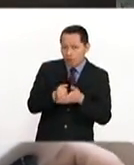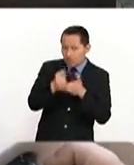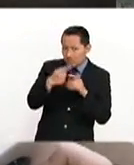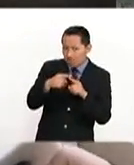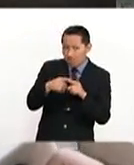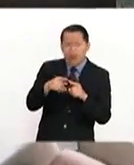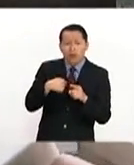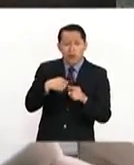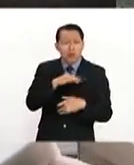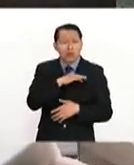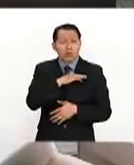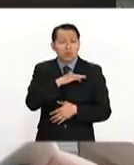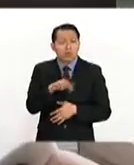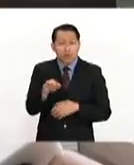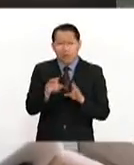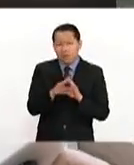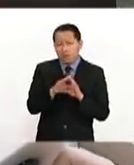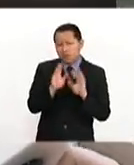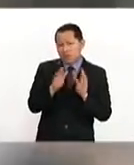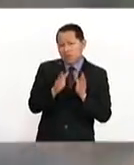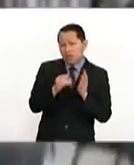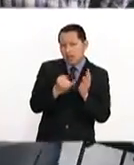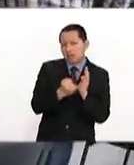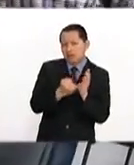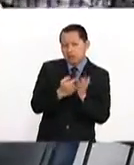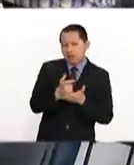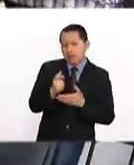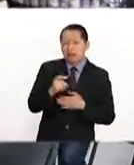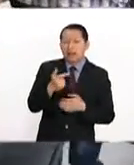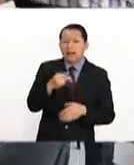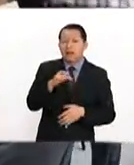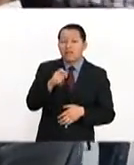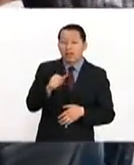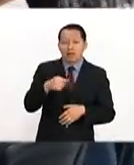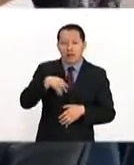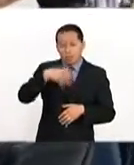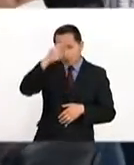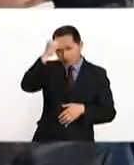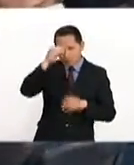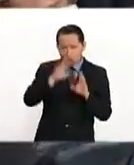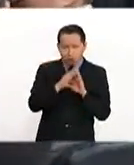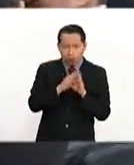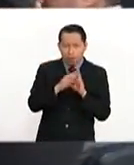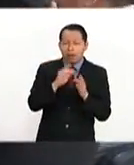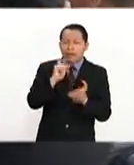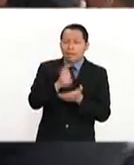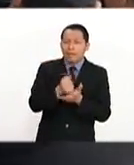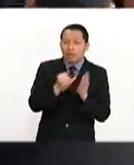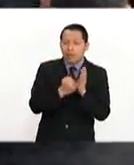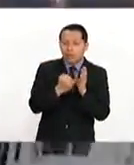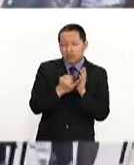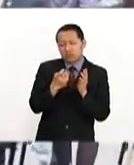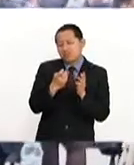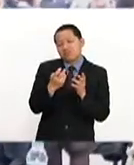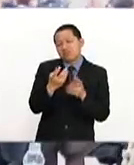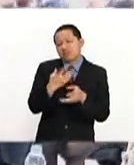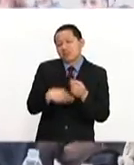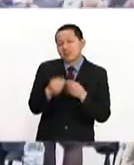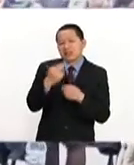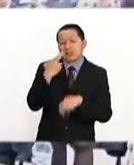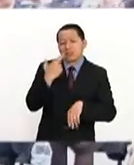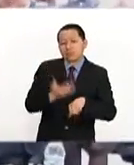ese tipo de cosas, ya puede ser que soy un contribuyente. Gabriela aprendió que ser contribuyente y pagar impuestos es parte de una